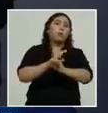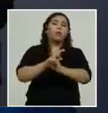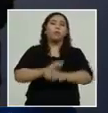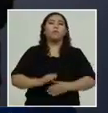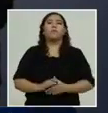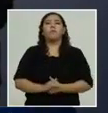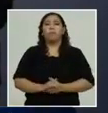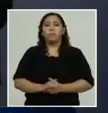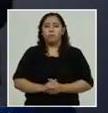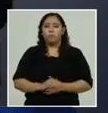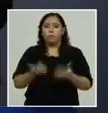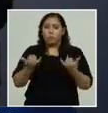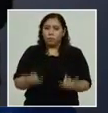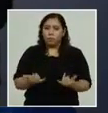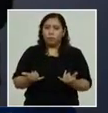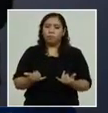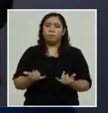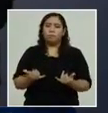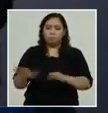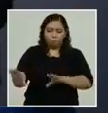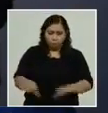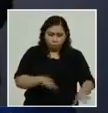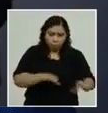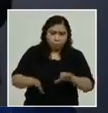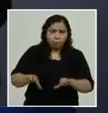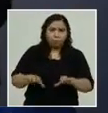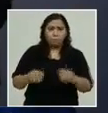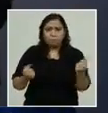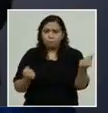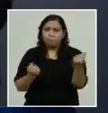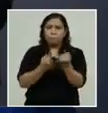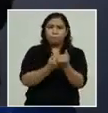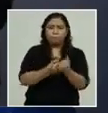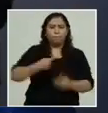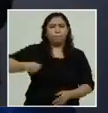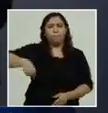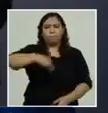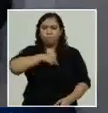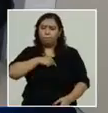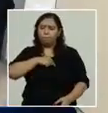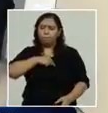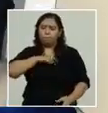en estas actividades de apoyo al que más lo necesitan. Gracias.